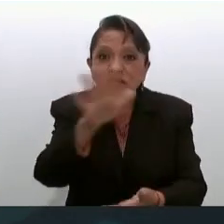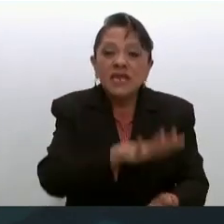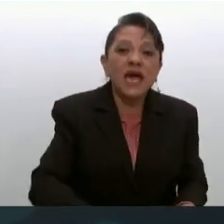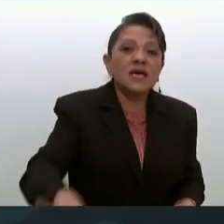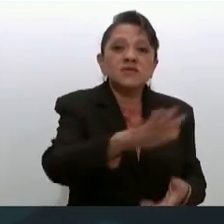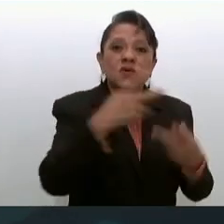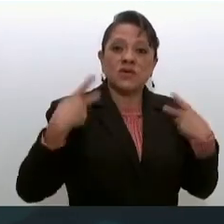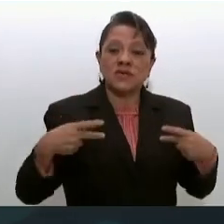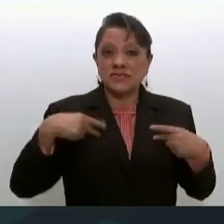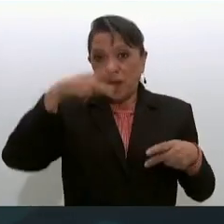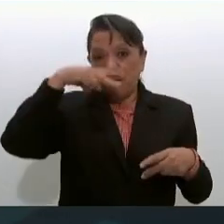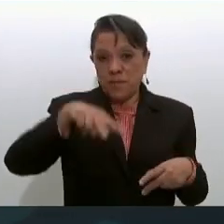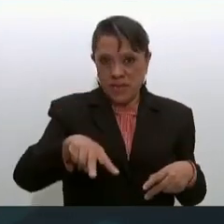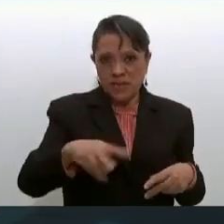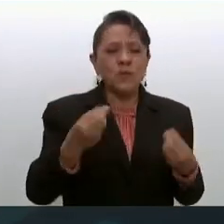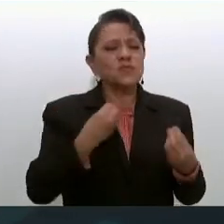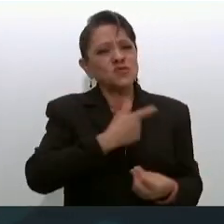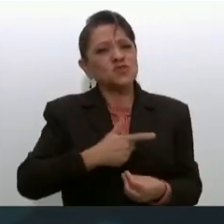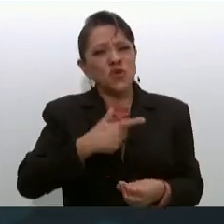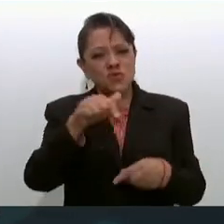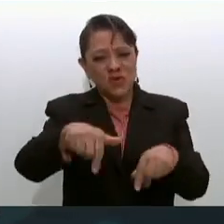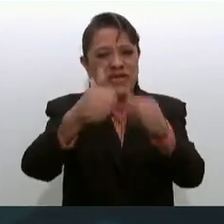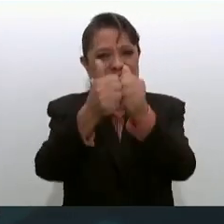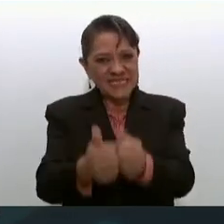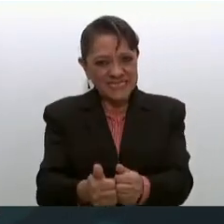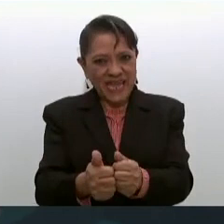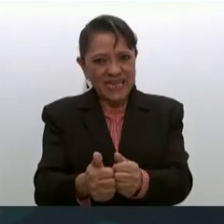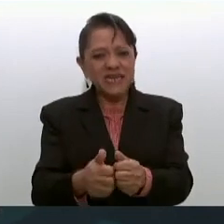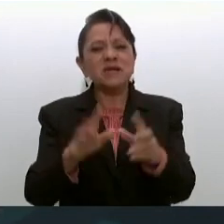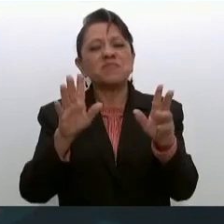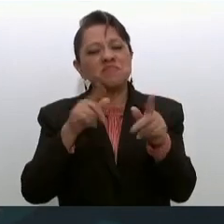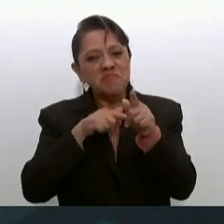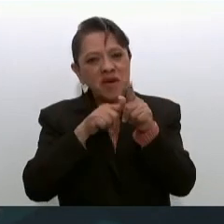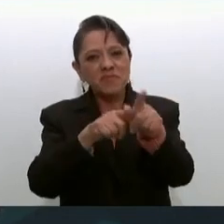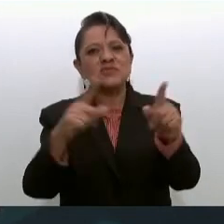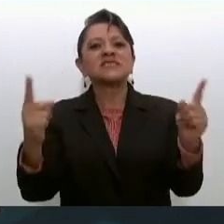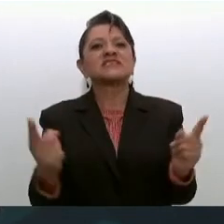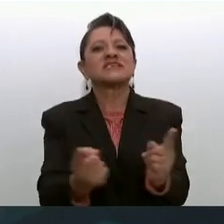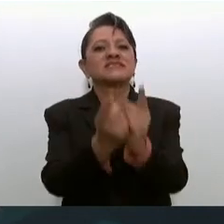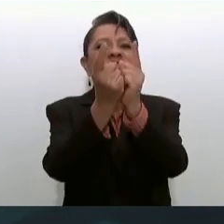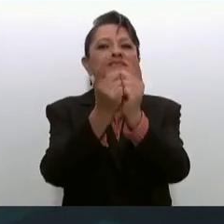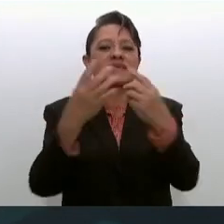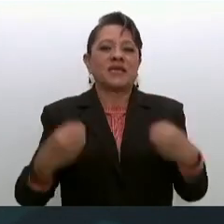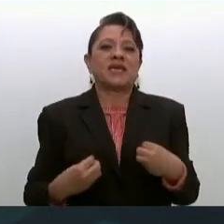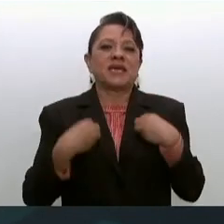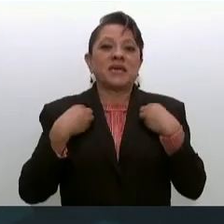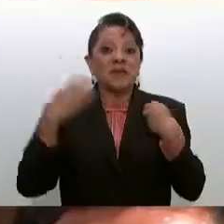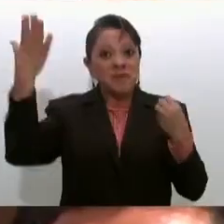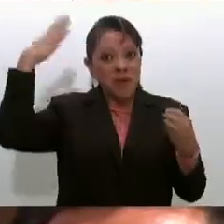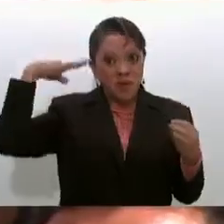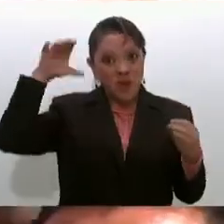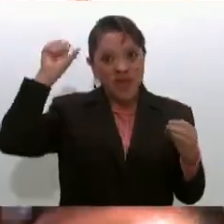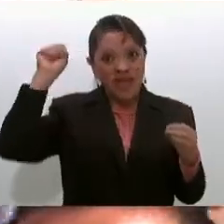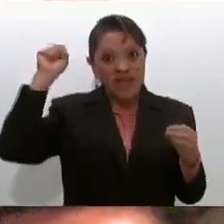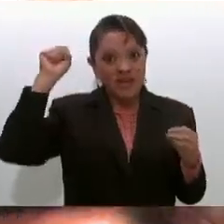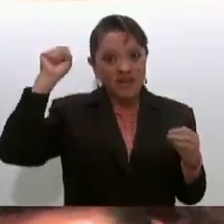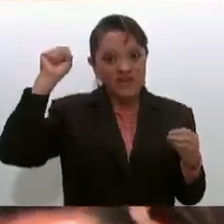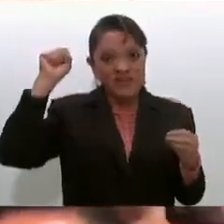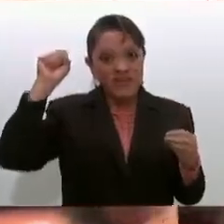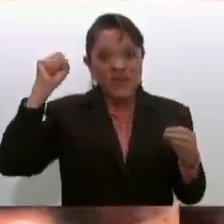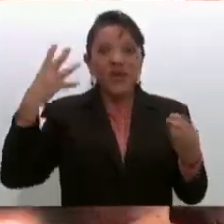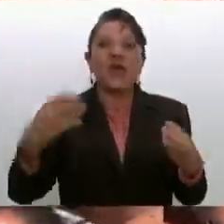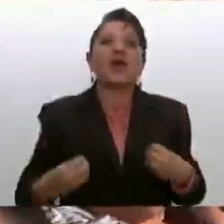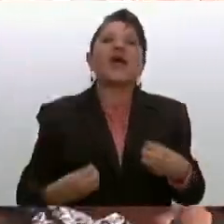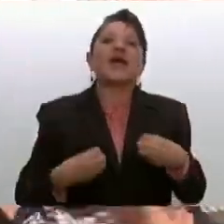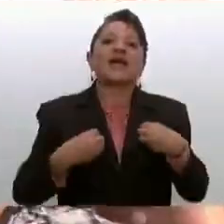mucho gusto estar con ustedes nos vamos a seguir encontrando que viva Morelos que viva